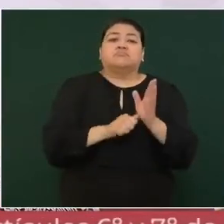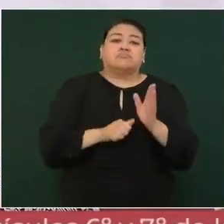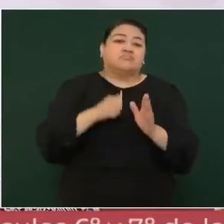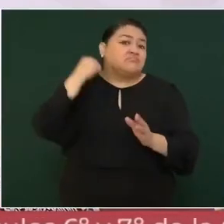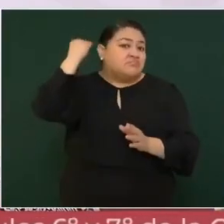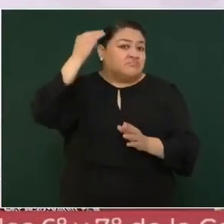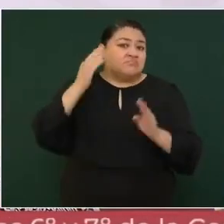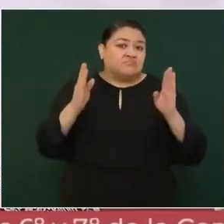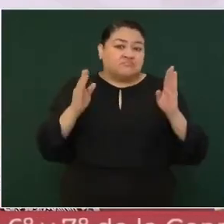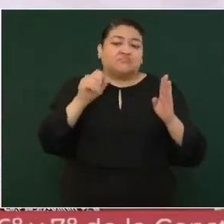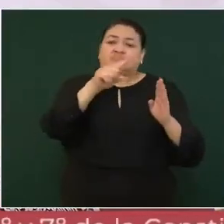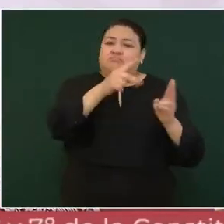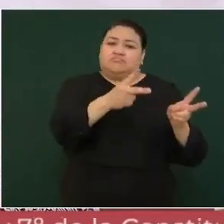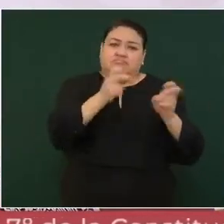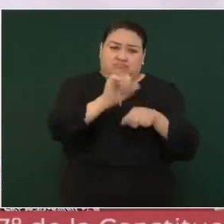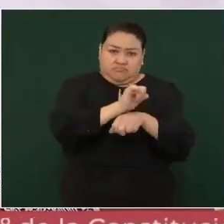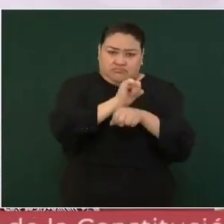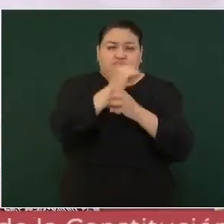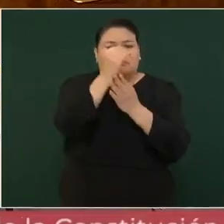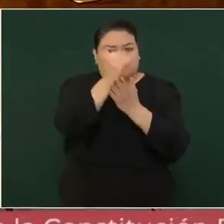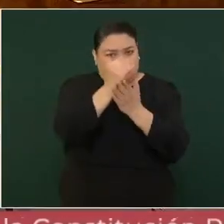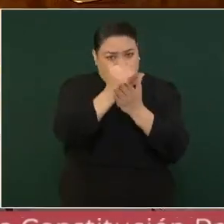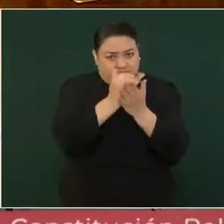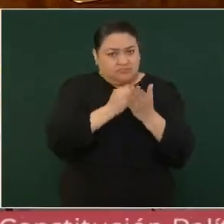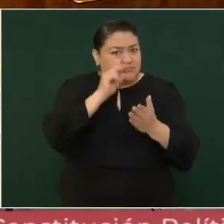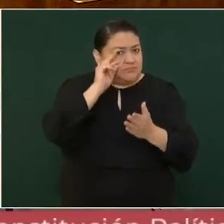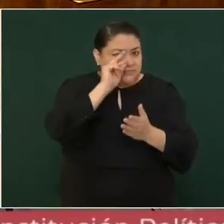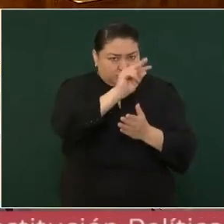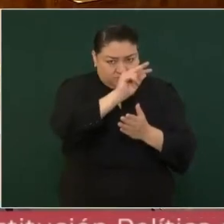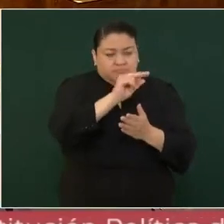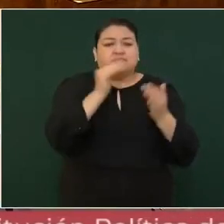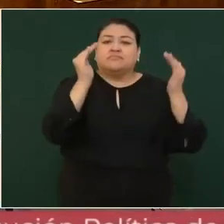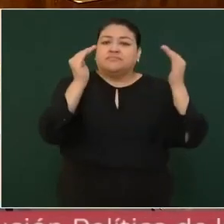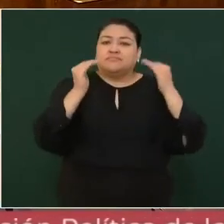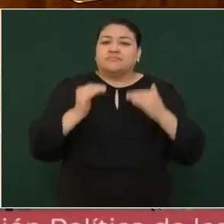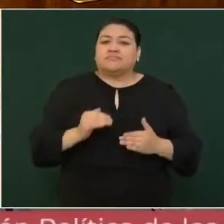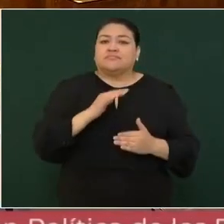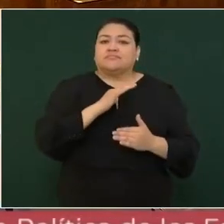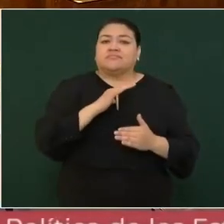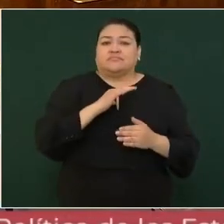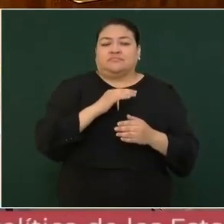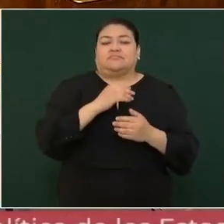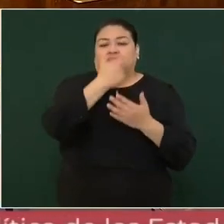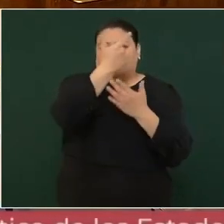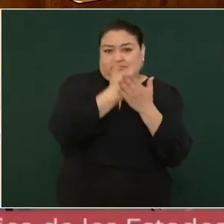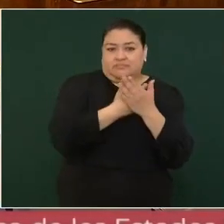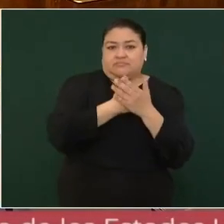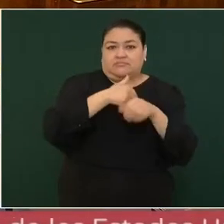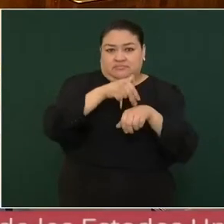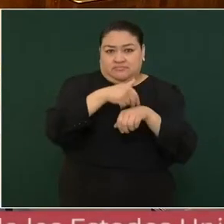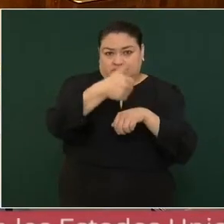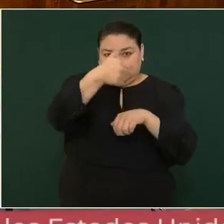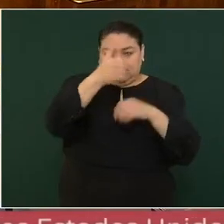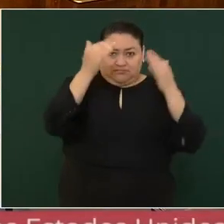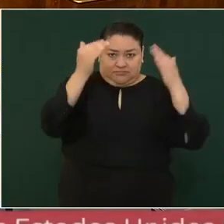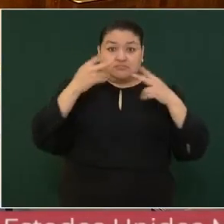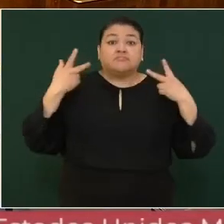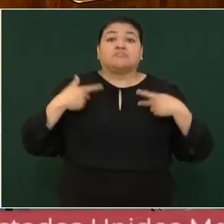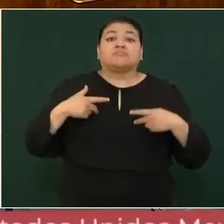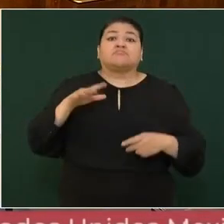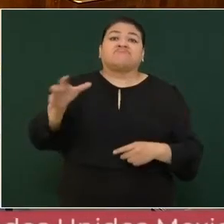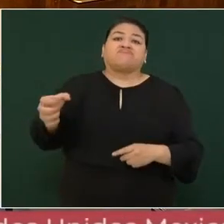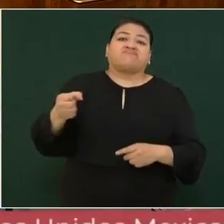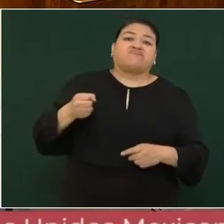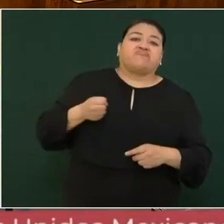su tendencia es a la baja, aquí podemos ver el acumulado anual. Y tiene el sexto lugar, la trata de personas,